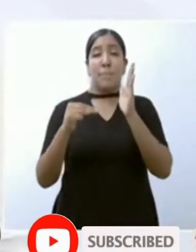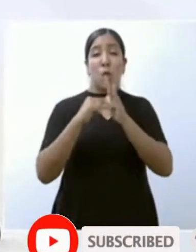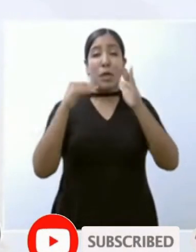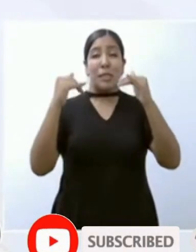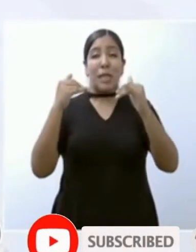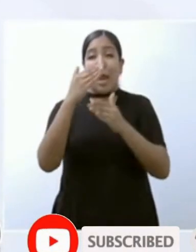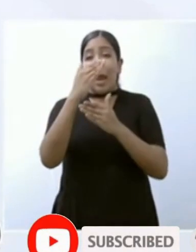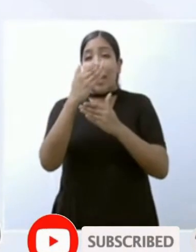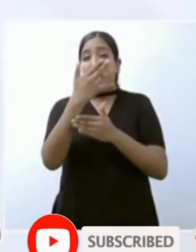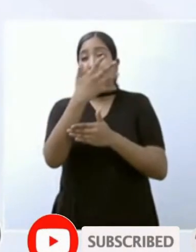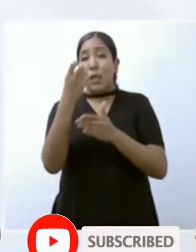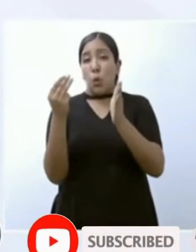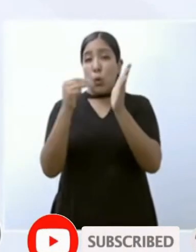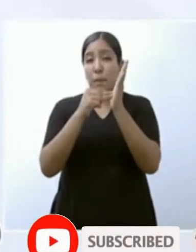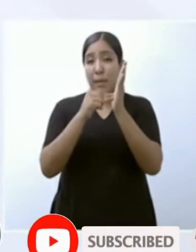antes